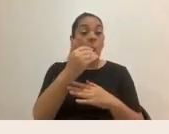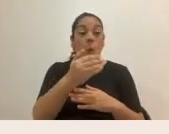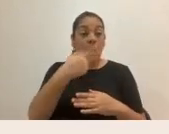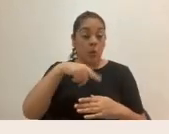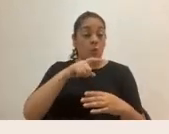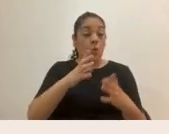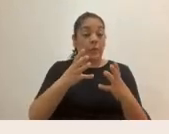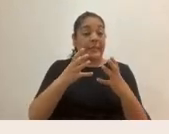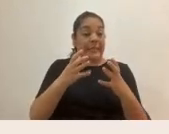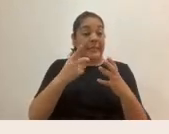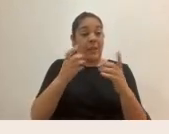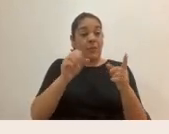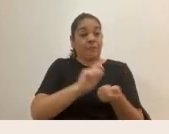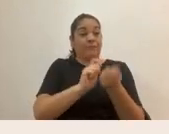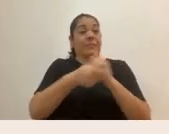a situaciones de violencia.